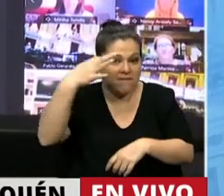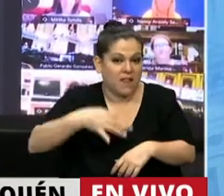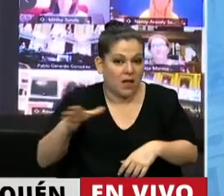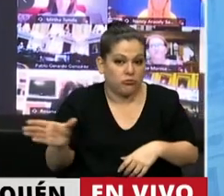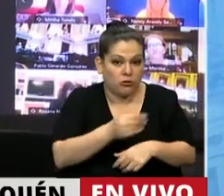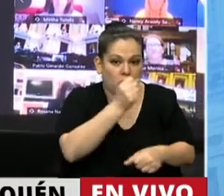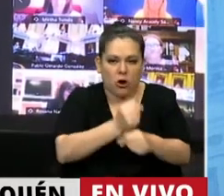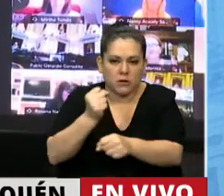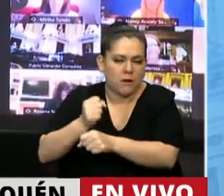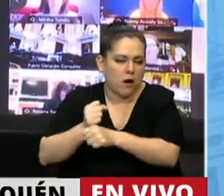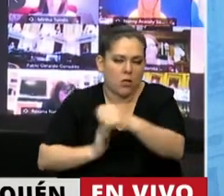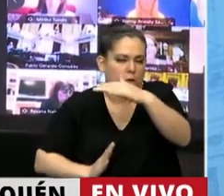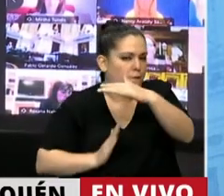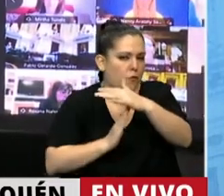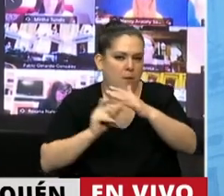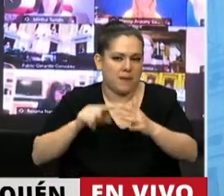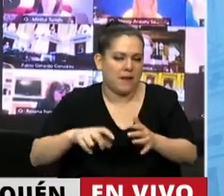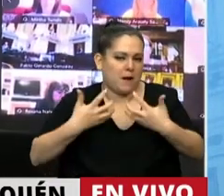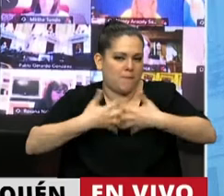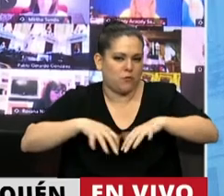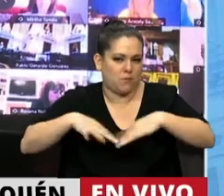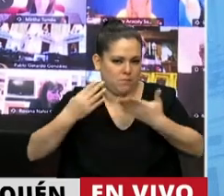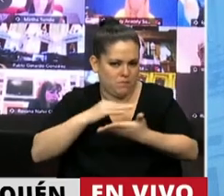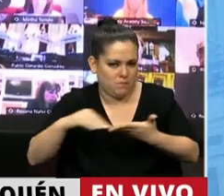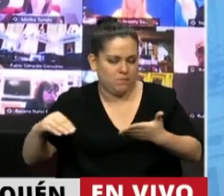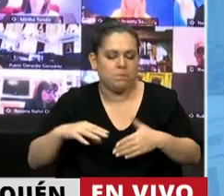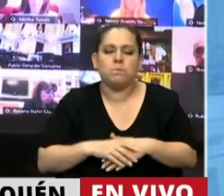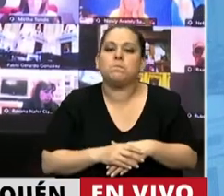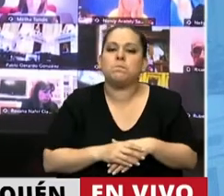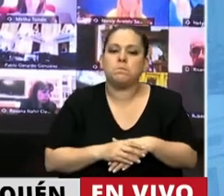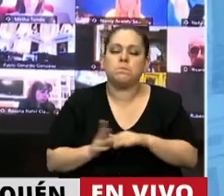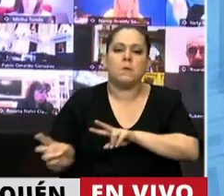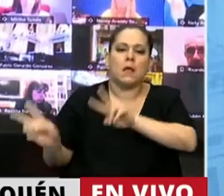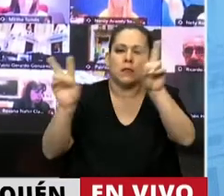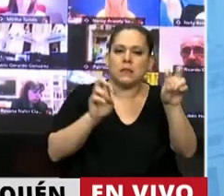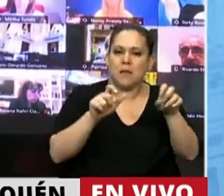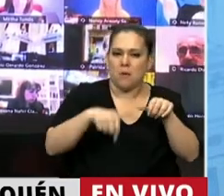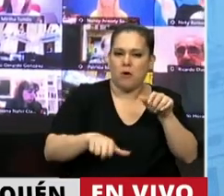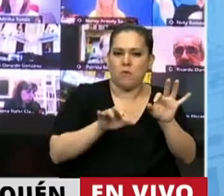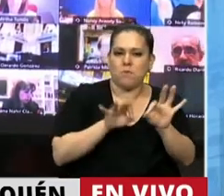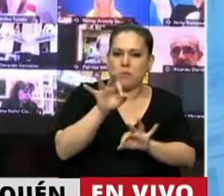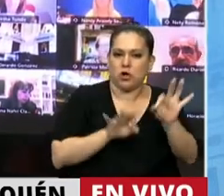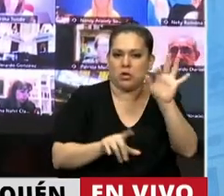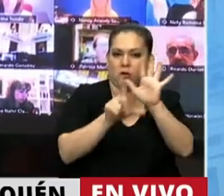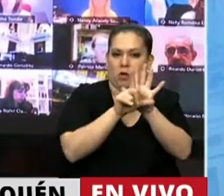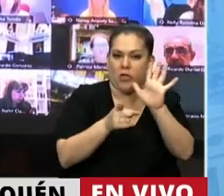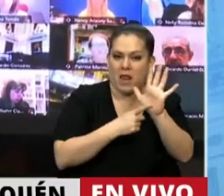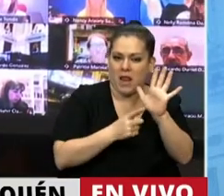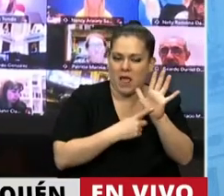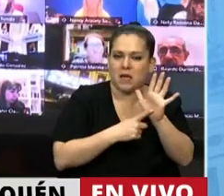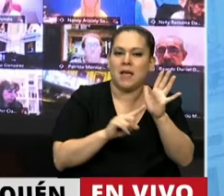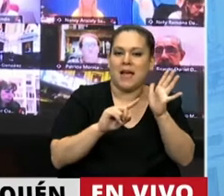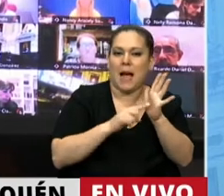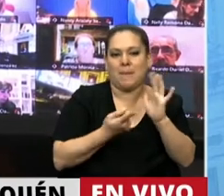Nacional. Yendo al tema del proyecto de ley sobre capitales alternas, señor presidente, para los que